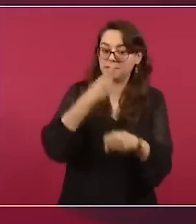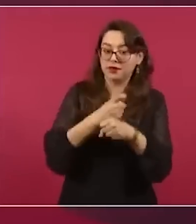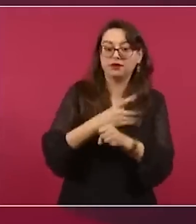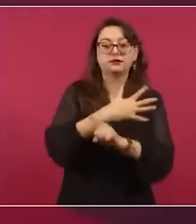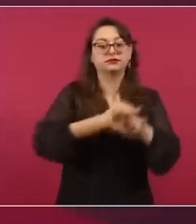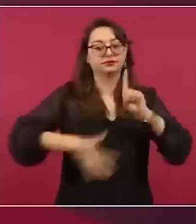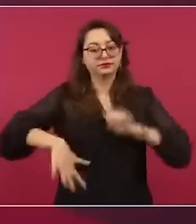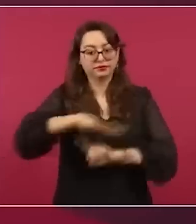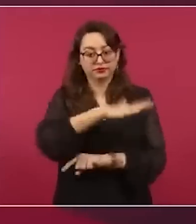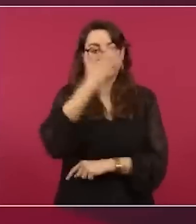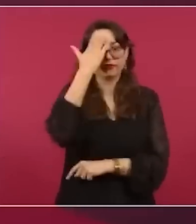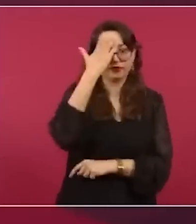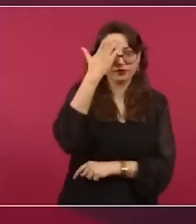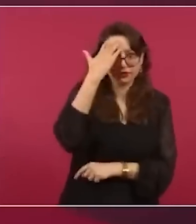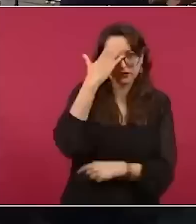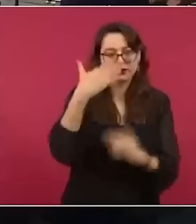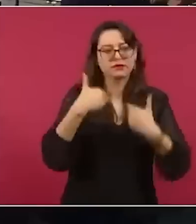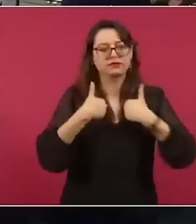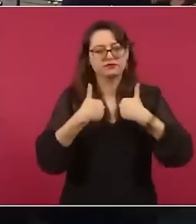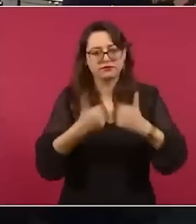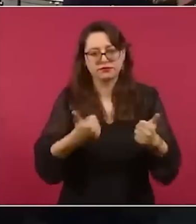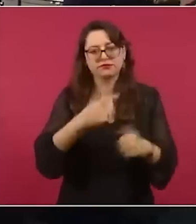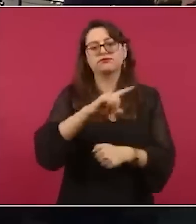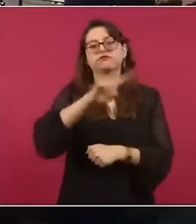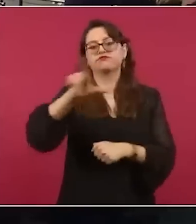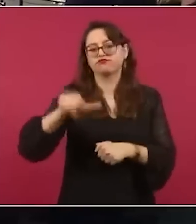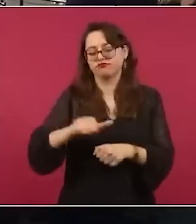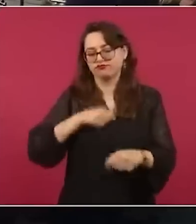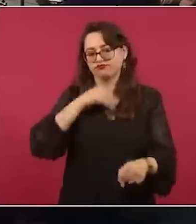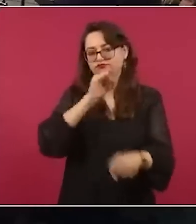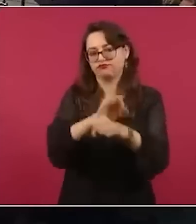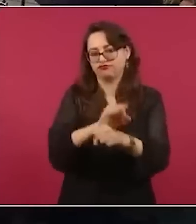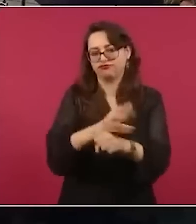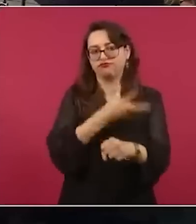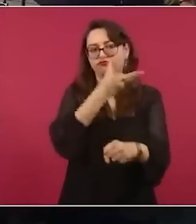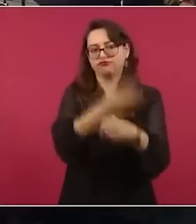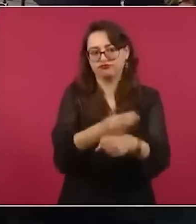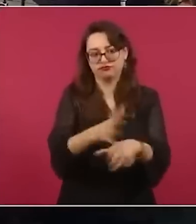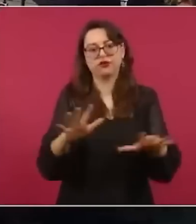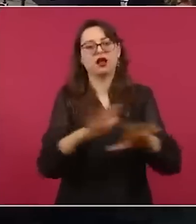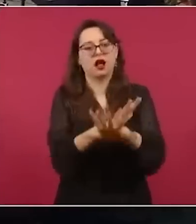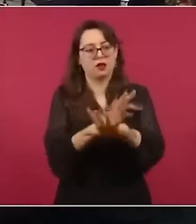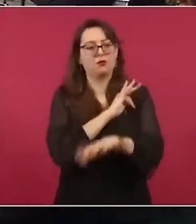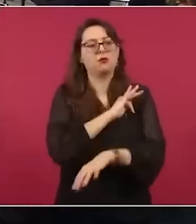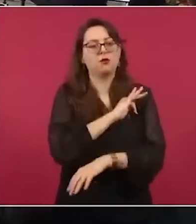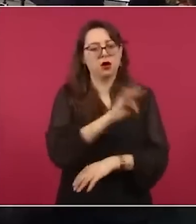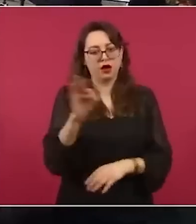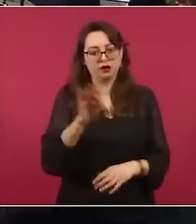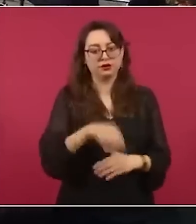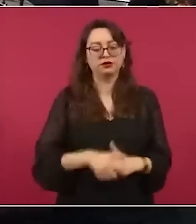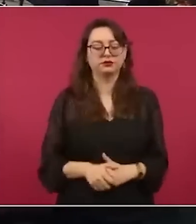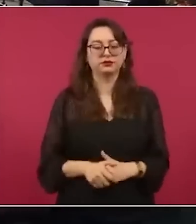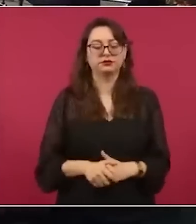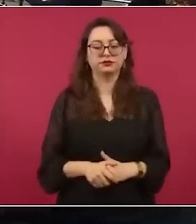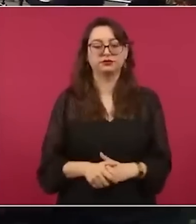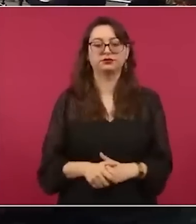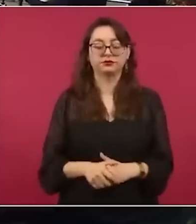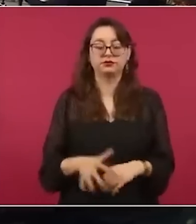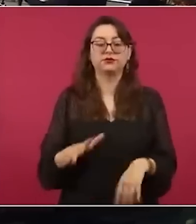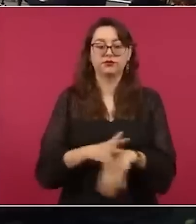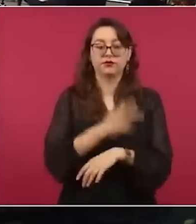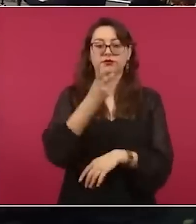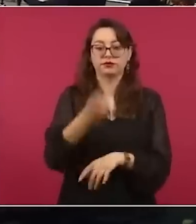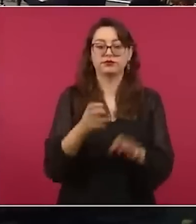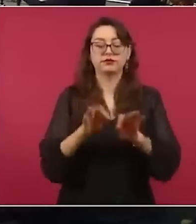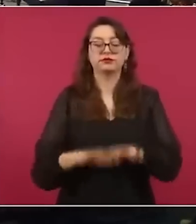por eso es importante poner a debate